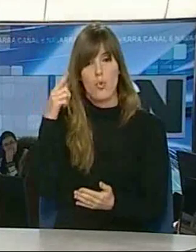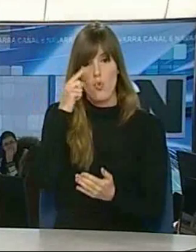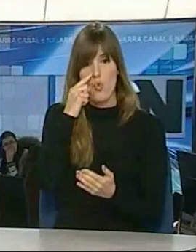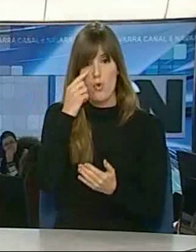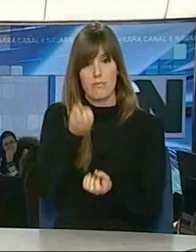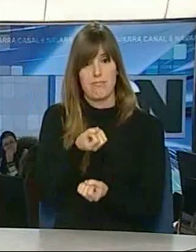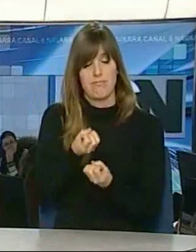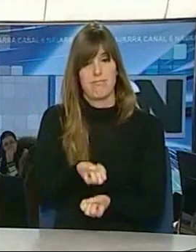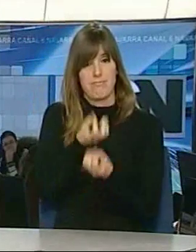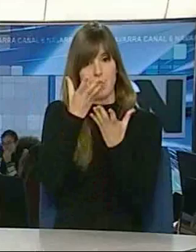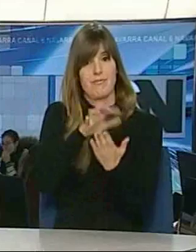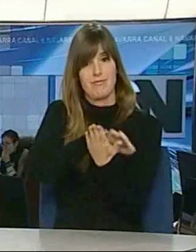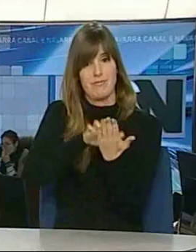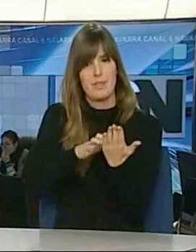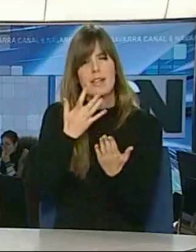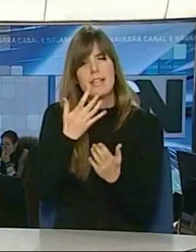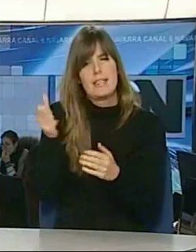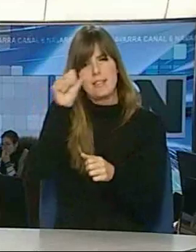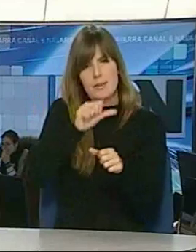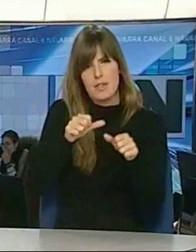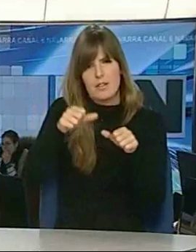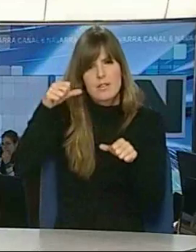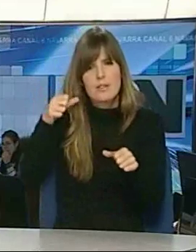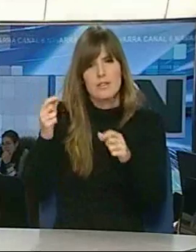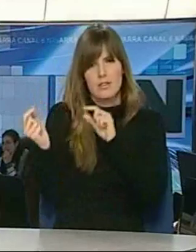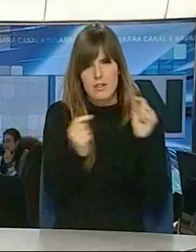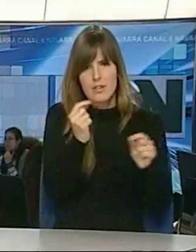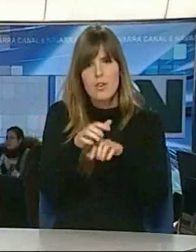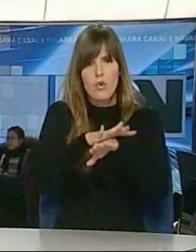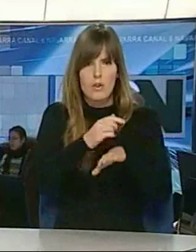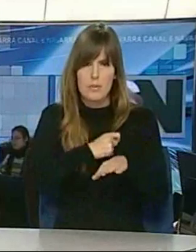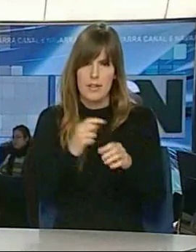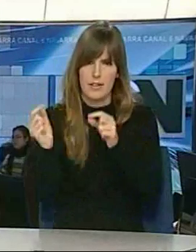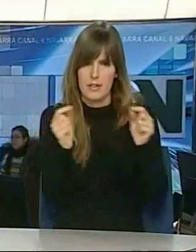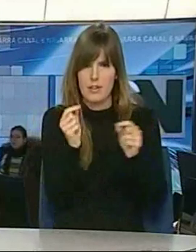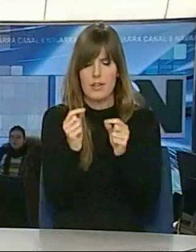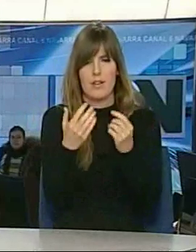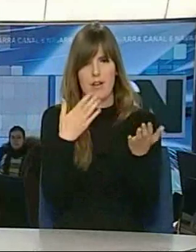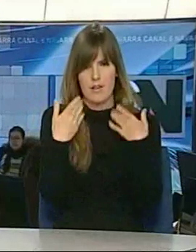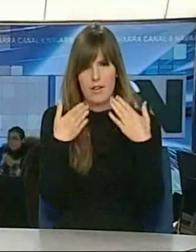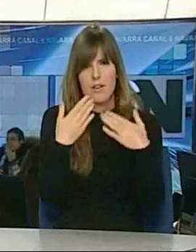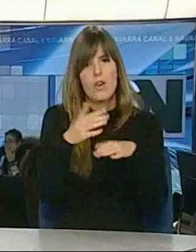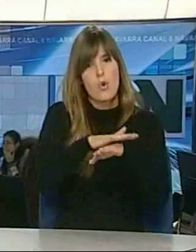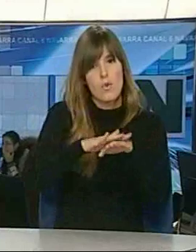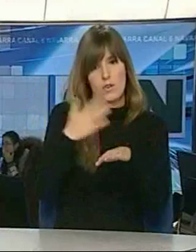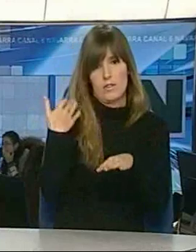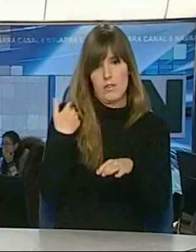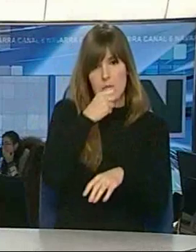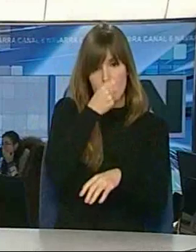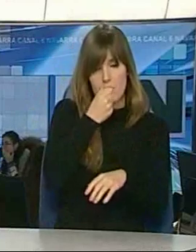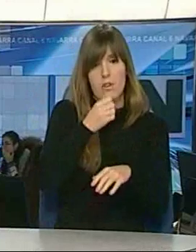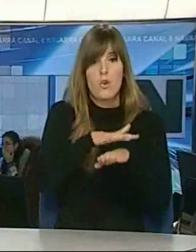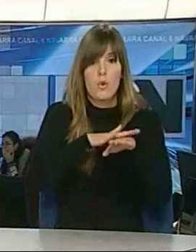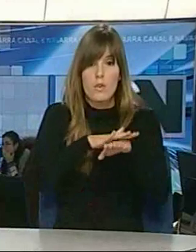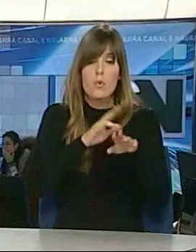últimos meses y semanas se ha negociado muy intensamente con la Administración central del Estado, con el Gobierno anterior y con el nuevo